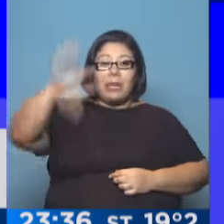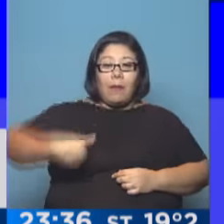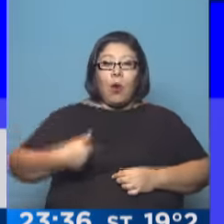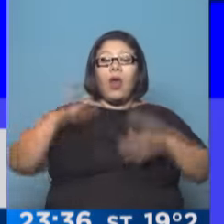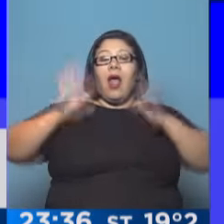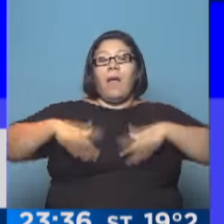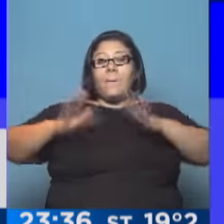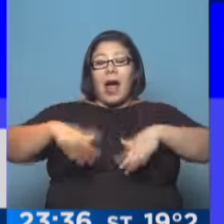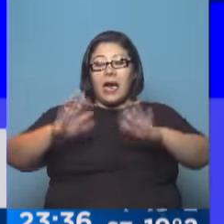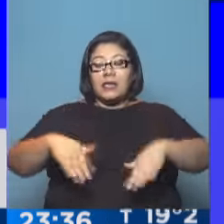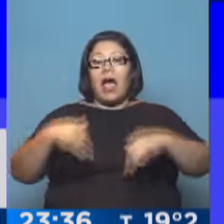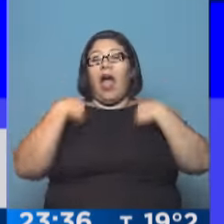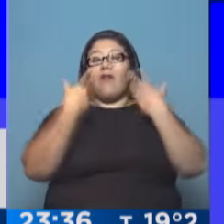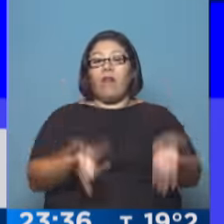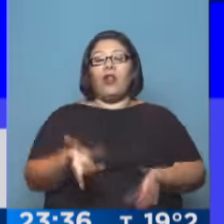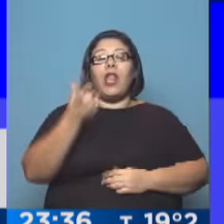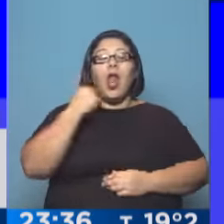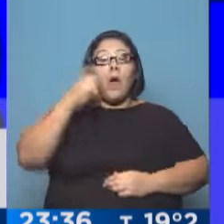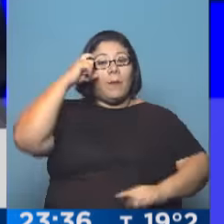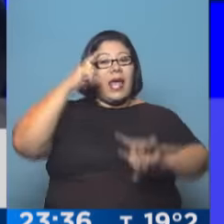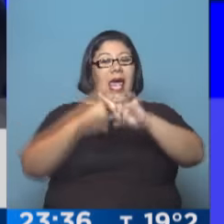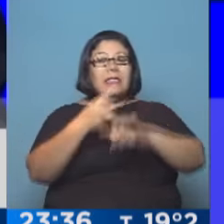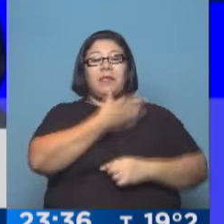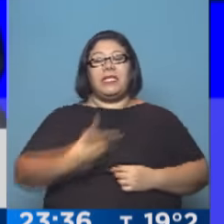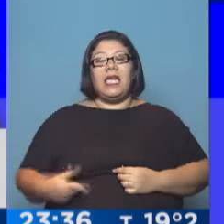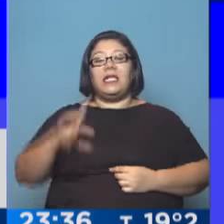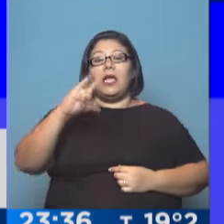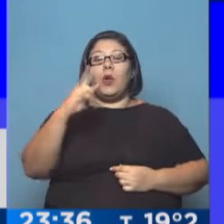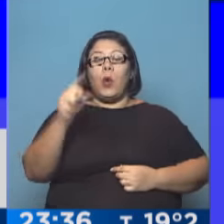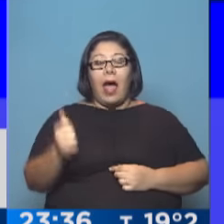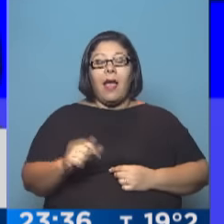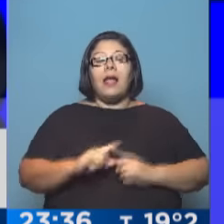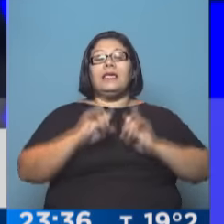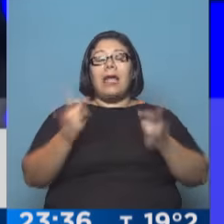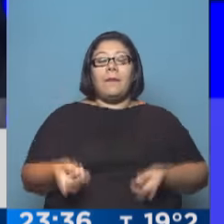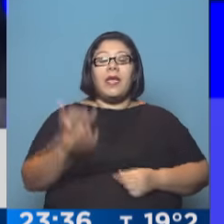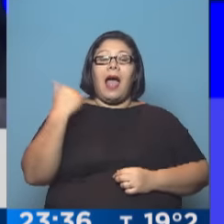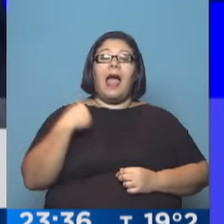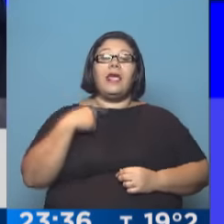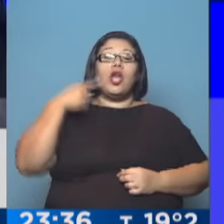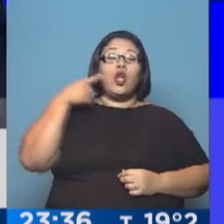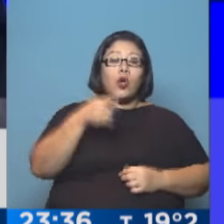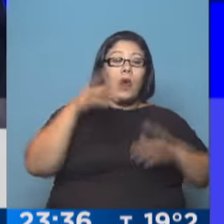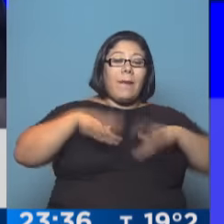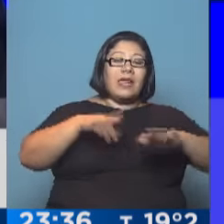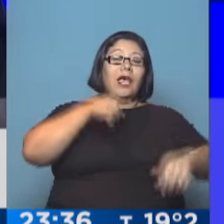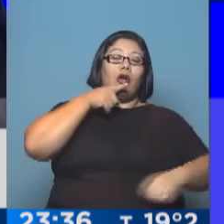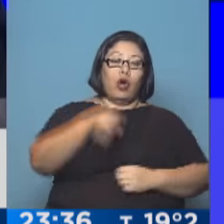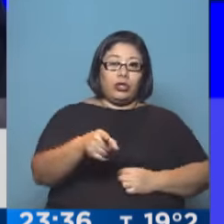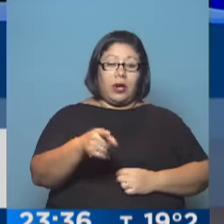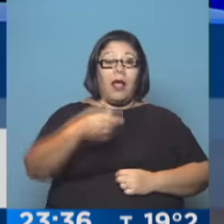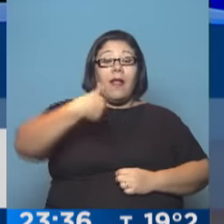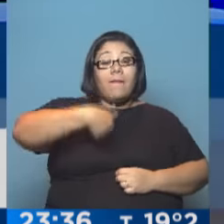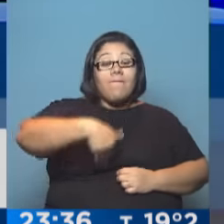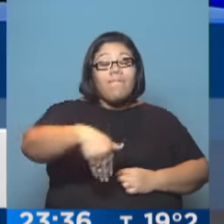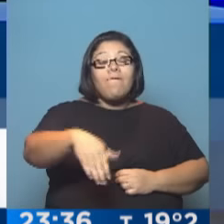y a favor del impeachment a Dilma Rousseff, convocada para la próxima semana. Es decir, parte de esto se va a jugar en las calles en los próximos días.